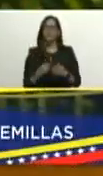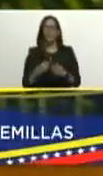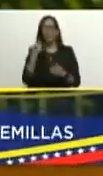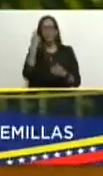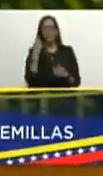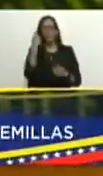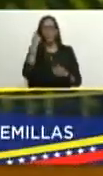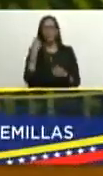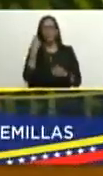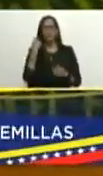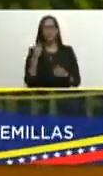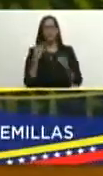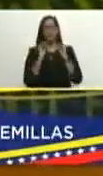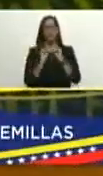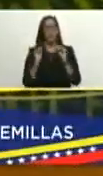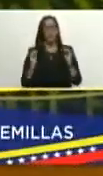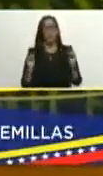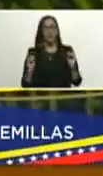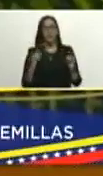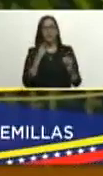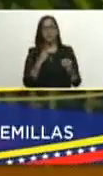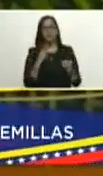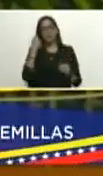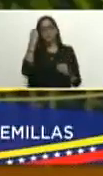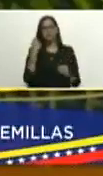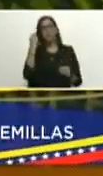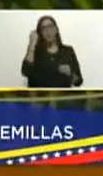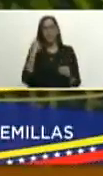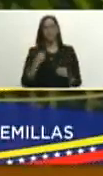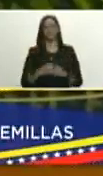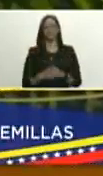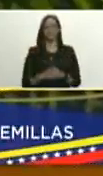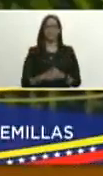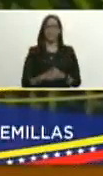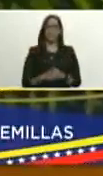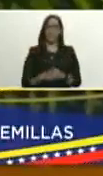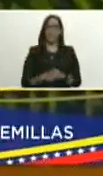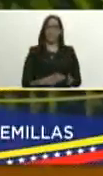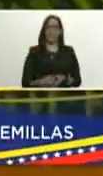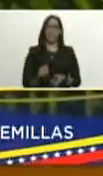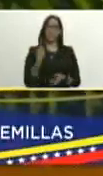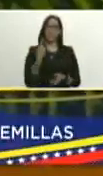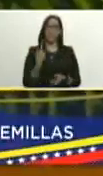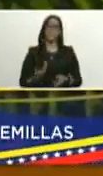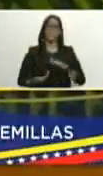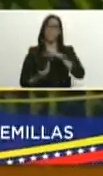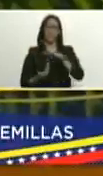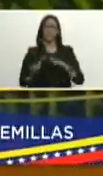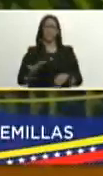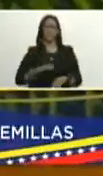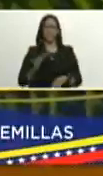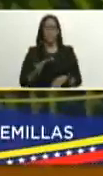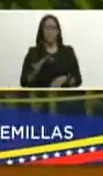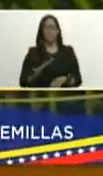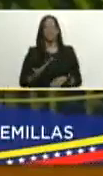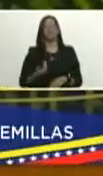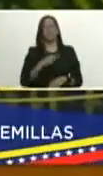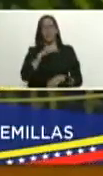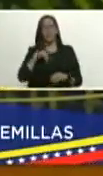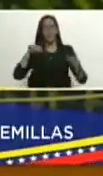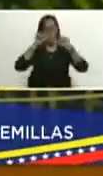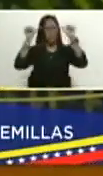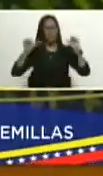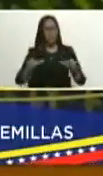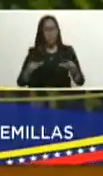los convocaba y le decía diputados la piedra fundamental que se debe basar nuestro sistema de